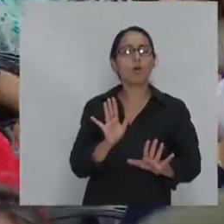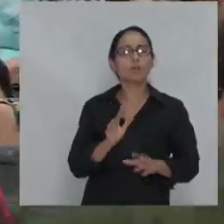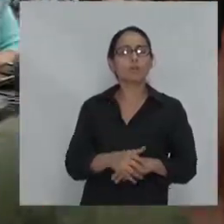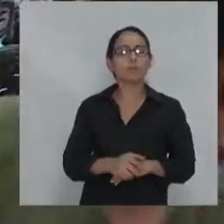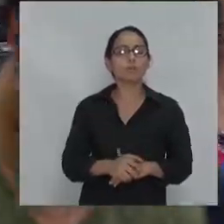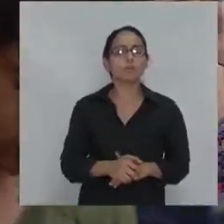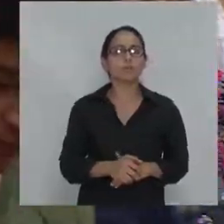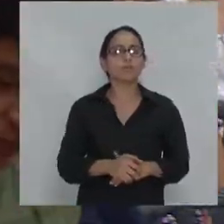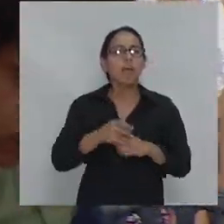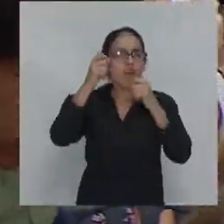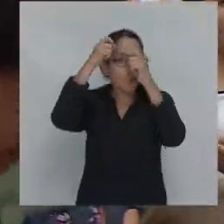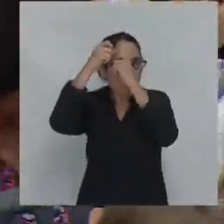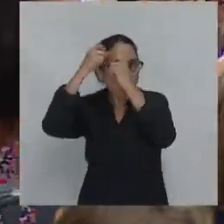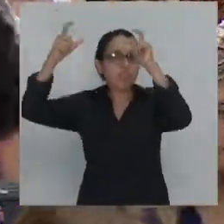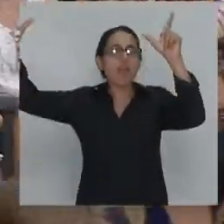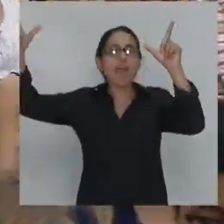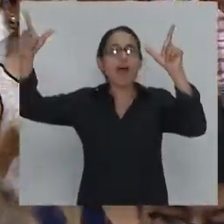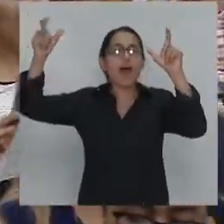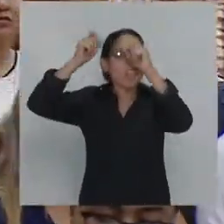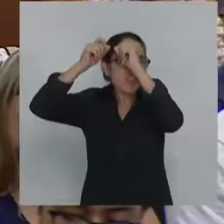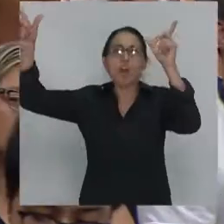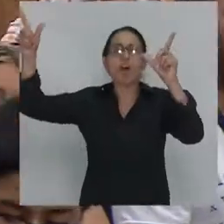pero está